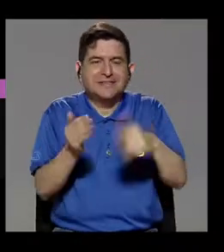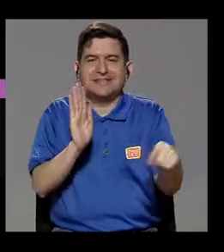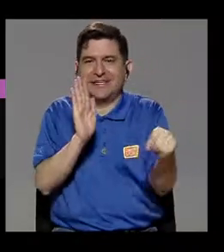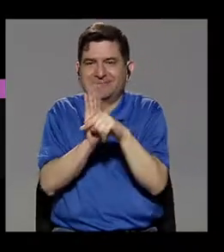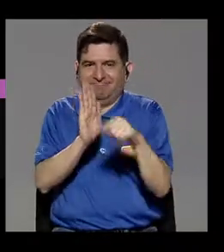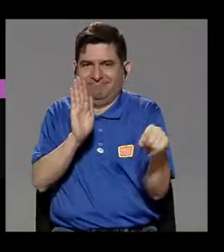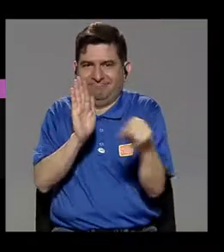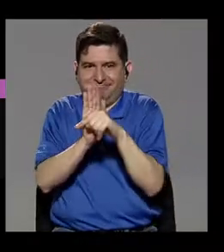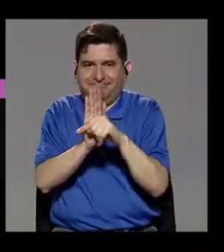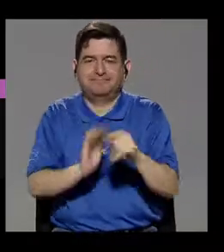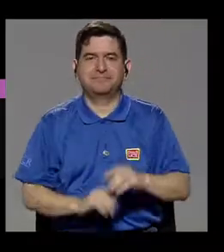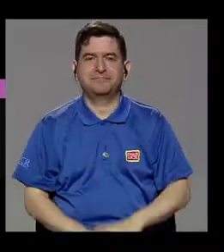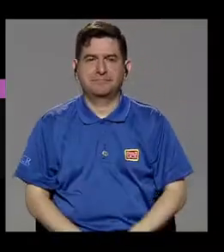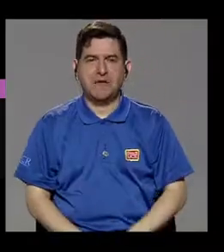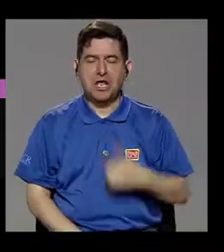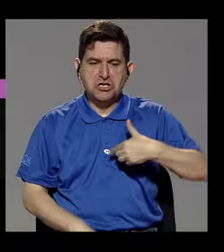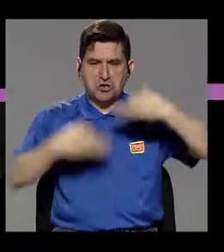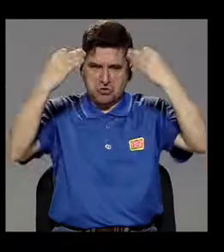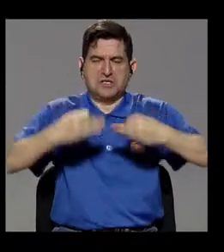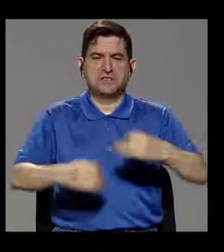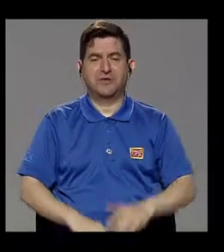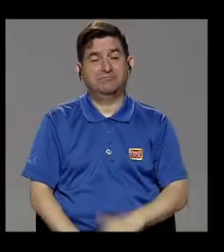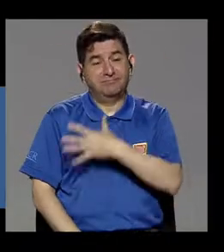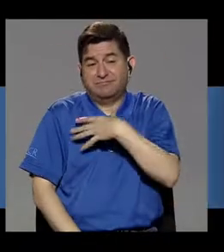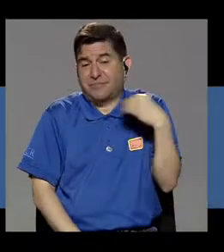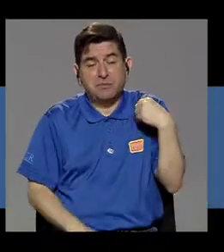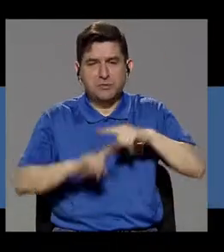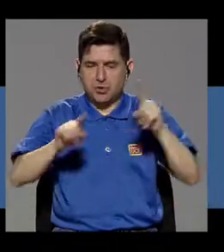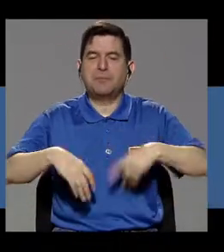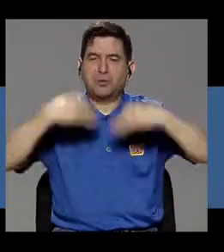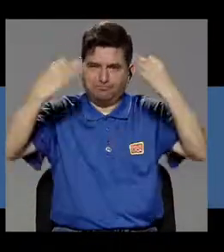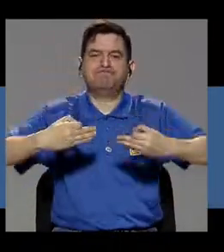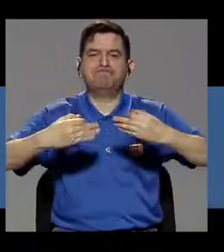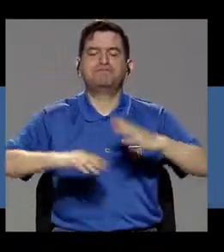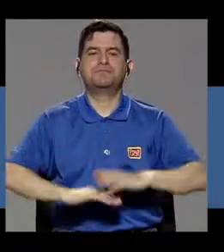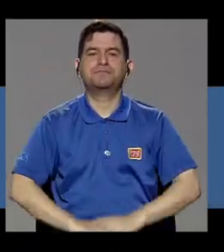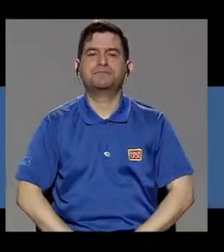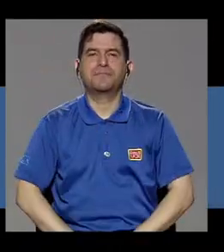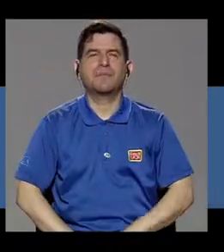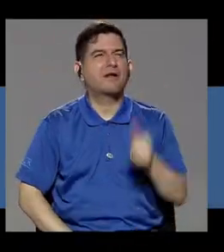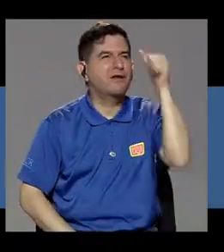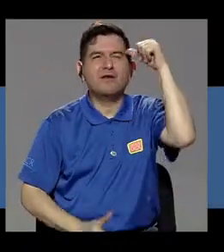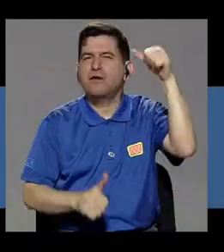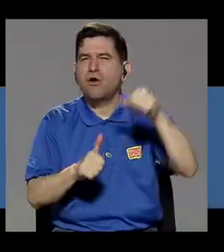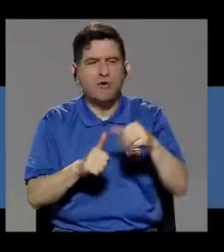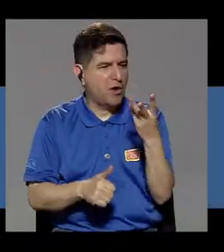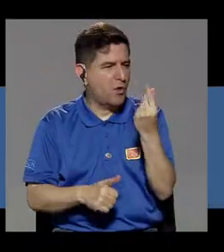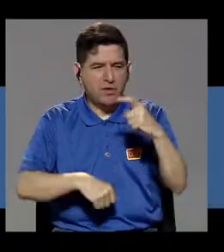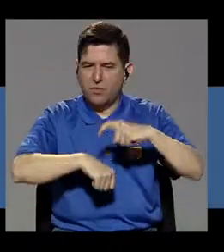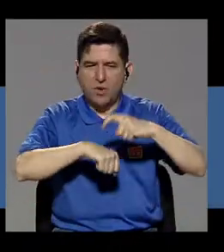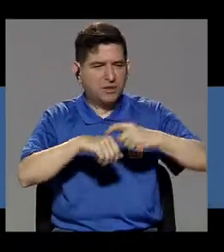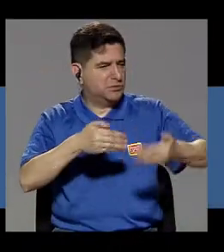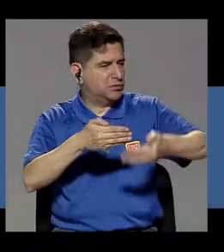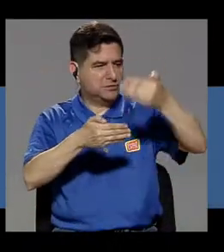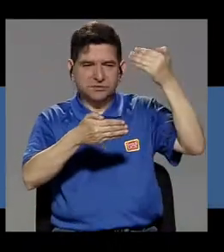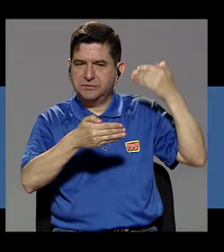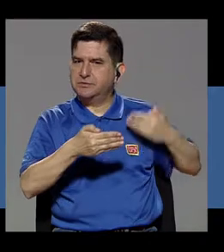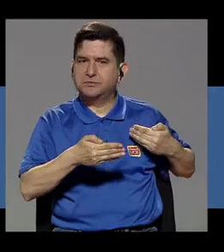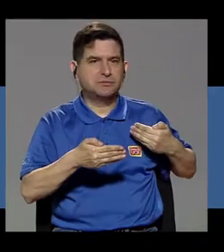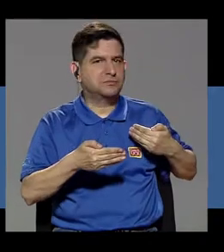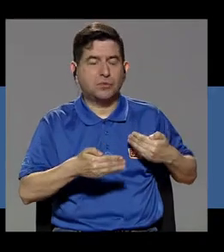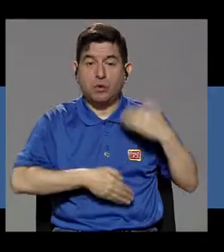negativas y lo decidí. No me encantó, pero lo decidí. No recuerdo hace cuánto dejé de fumar porque